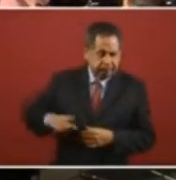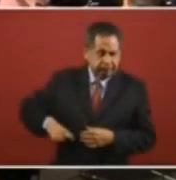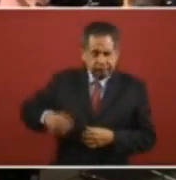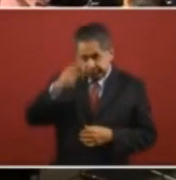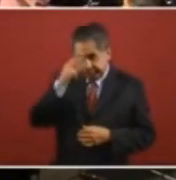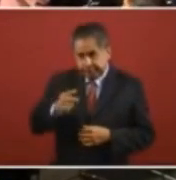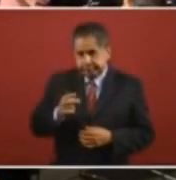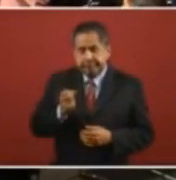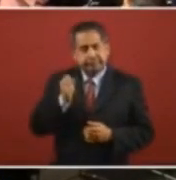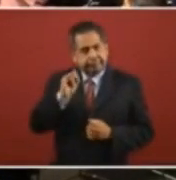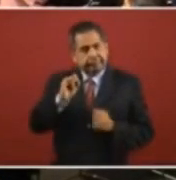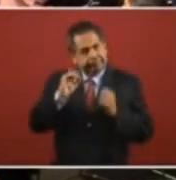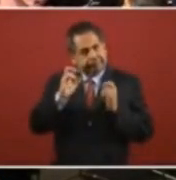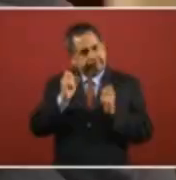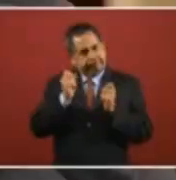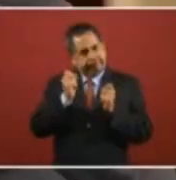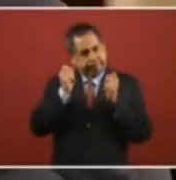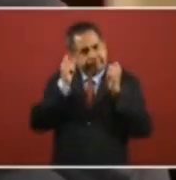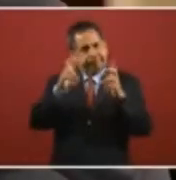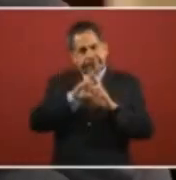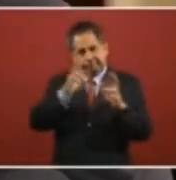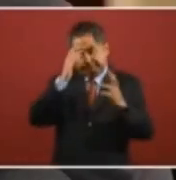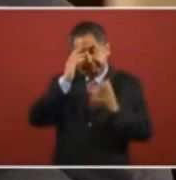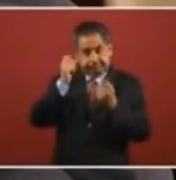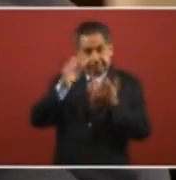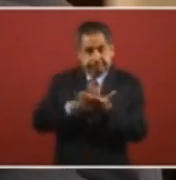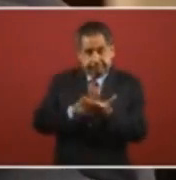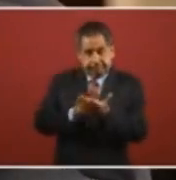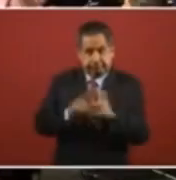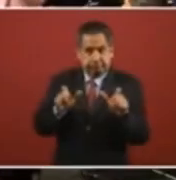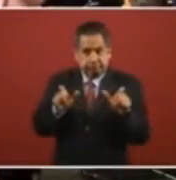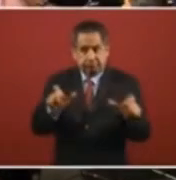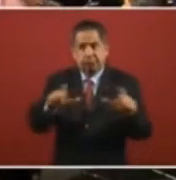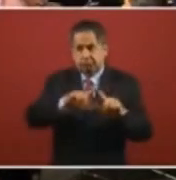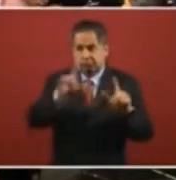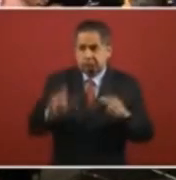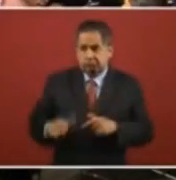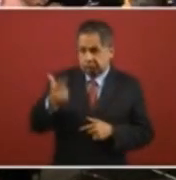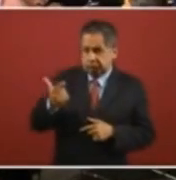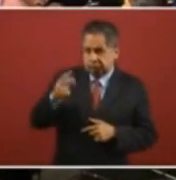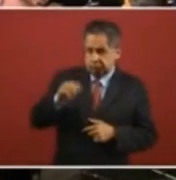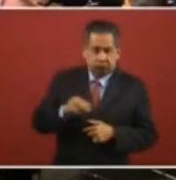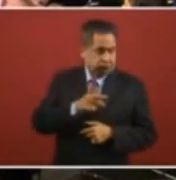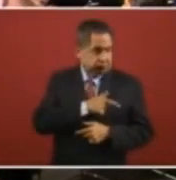es algo que le queremos reconocer y lo subrayo a la Guardia Nacional aquí presente.